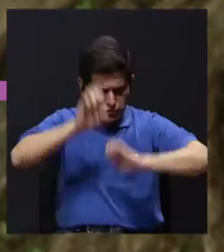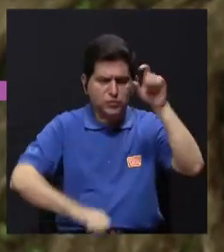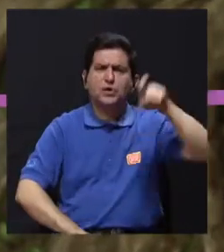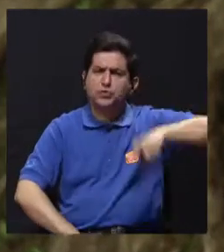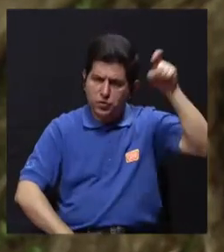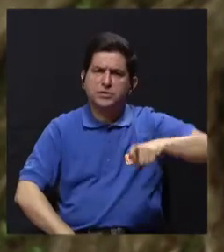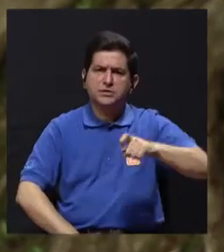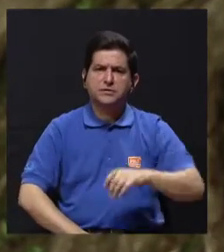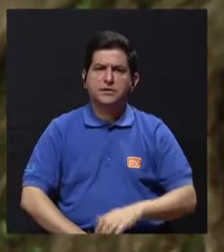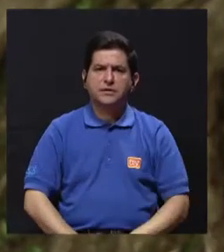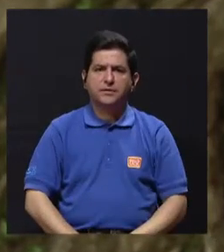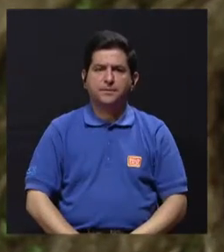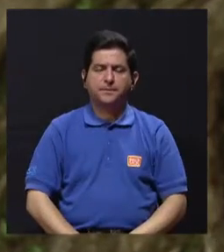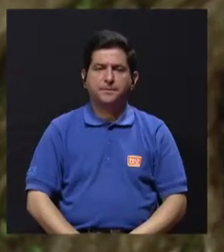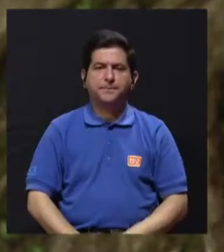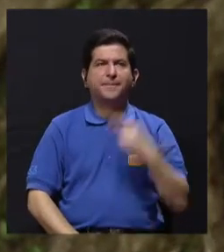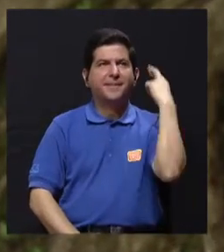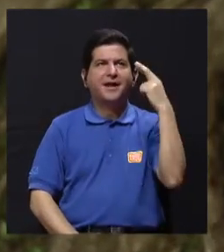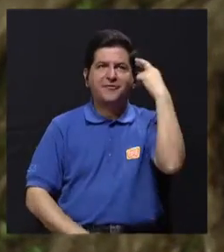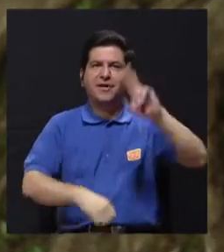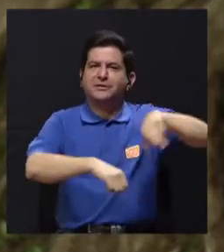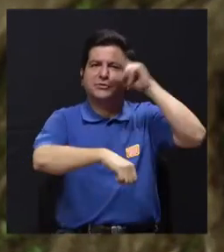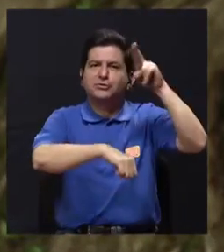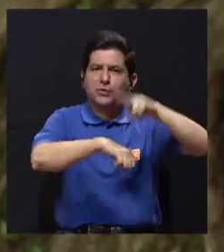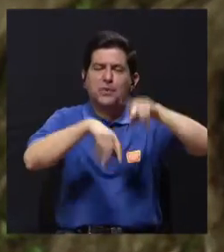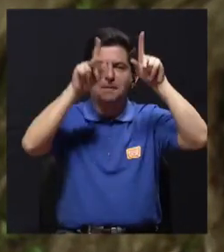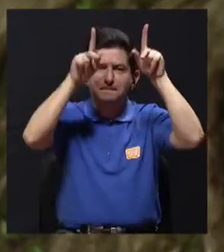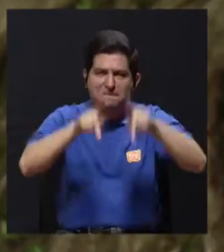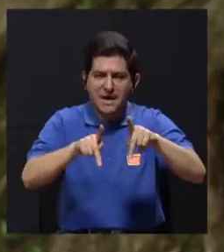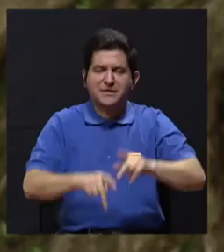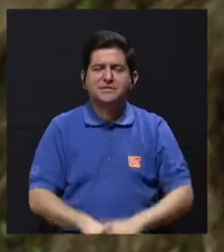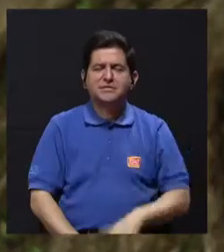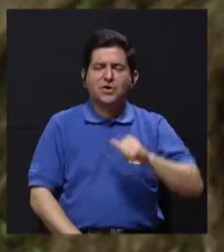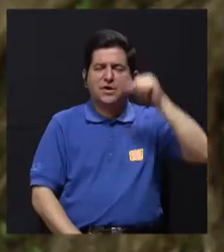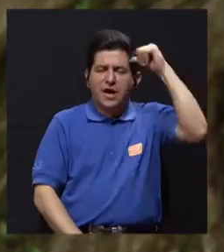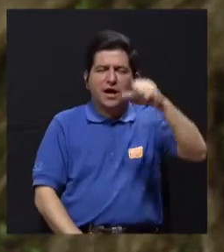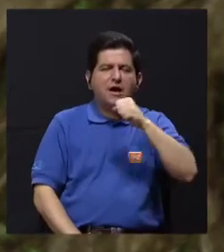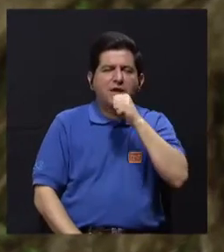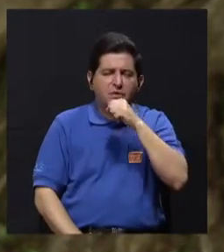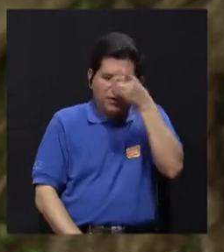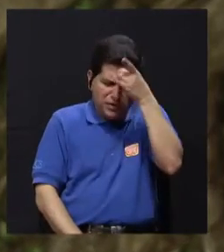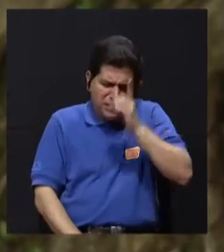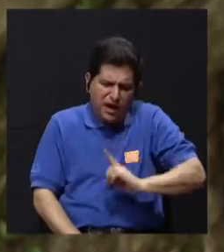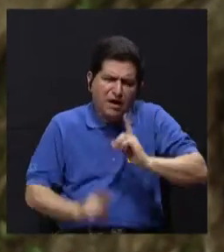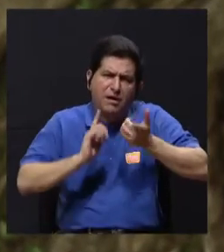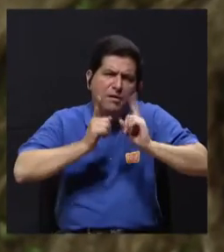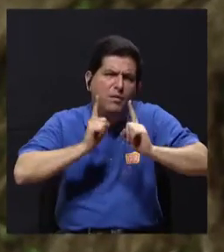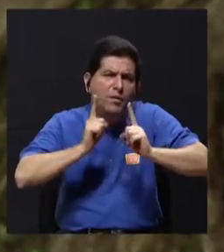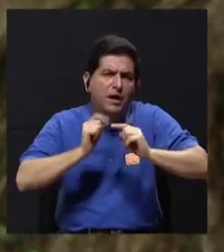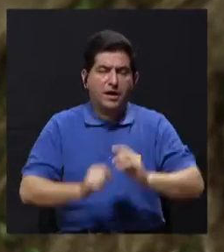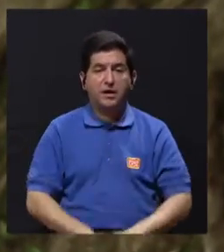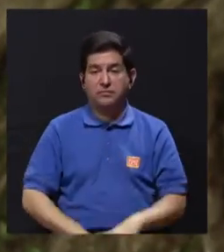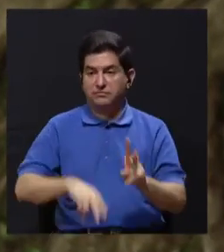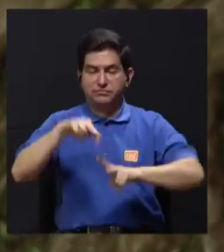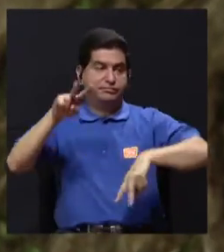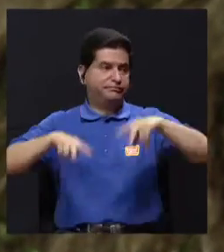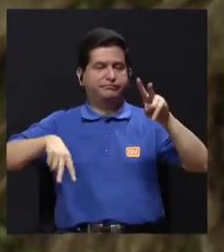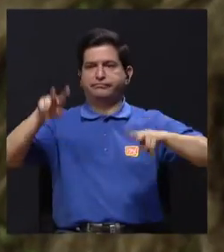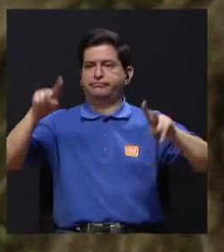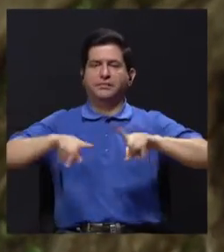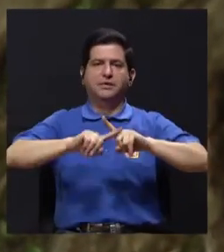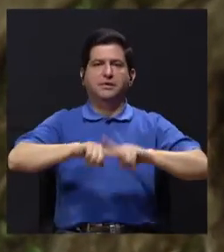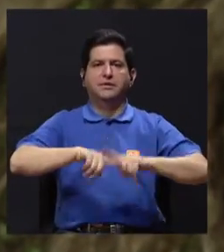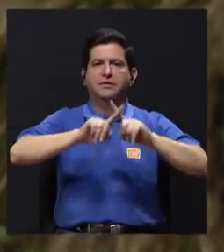debería evaluarse. Ahora, las causas más frecuentes para que una persona mayor esté deprimida son muy